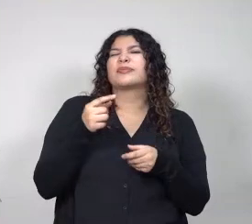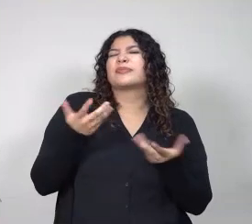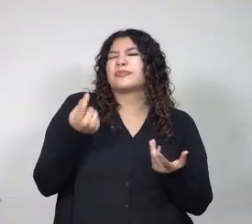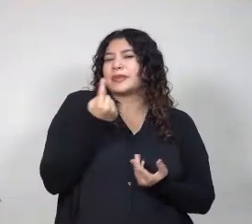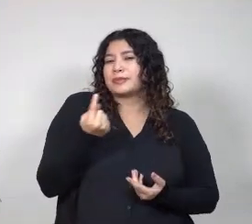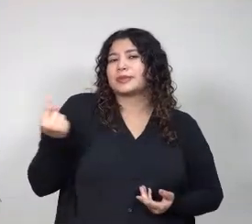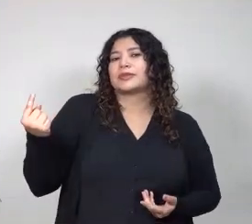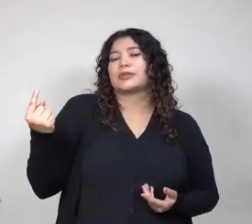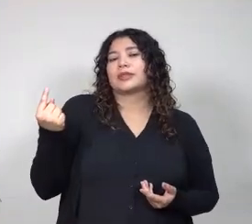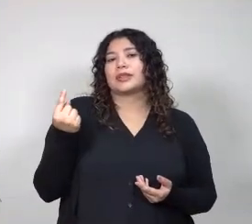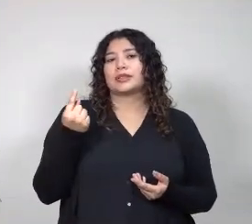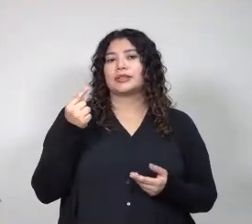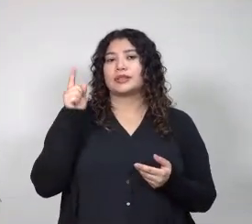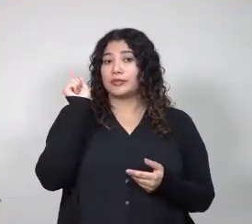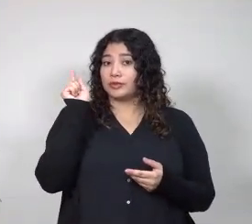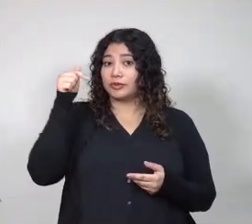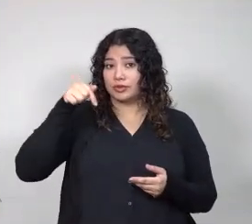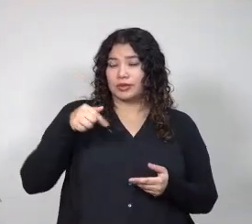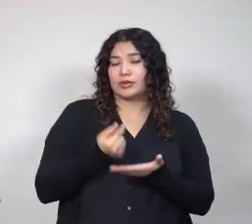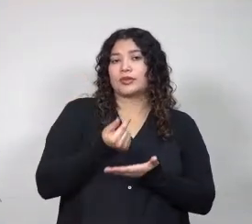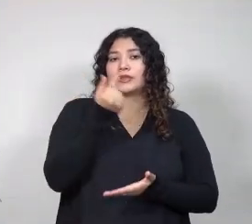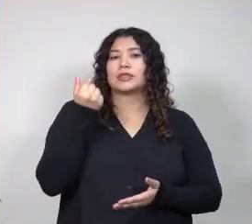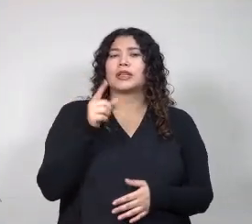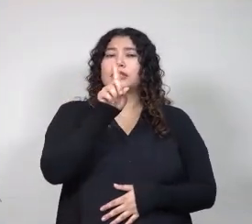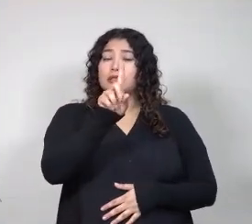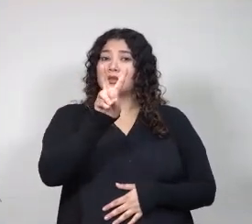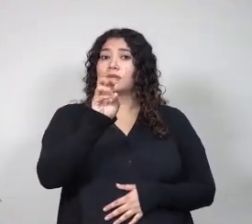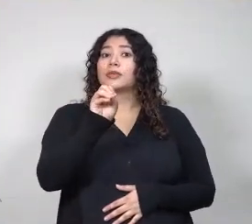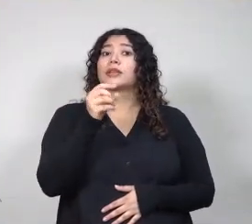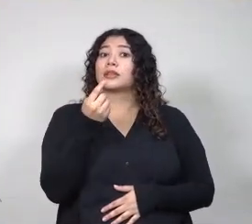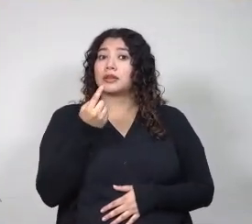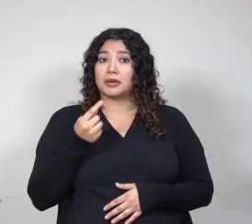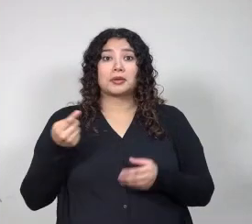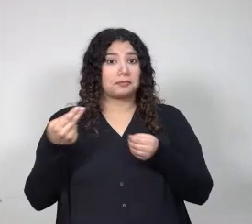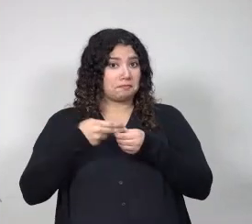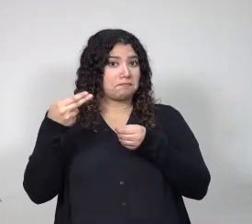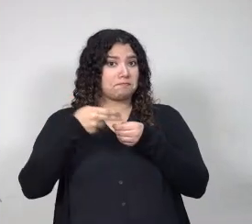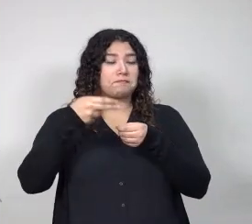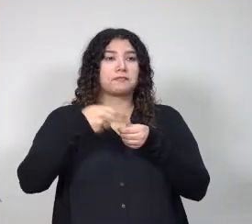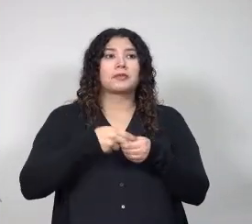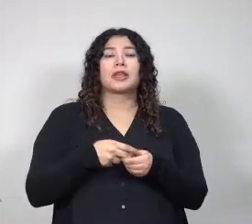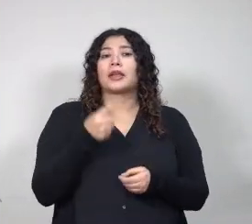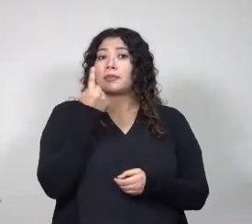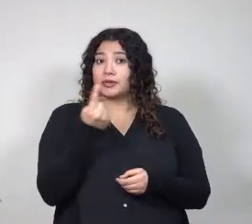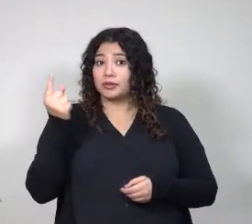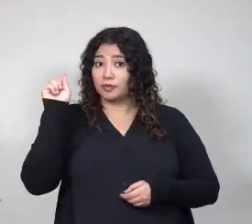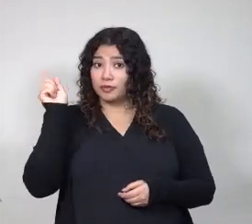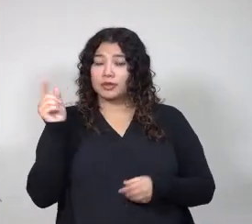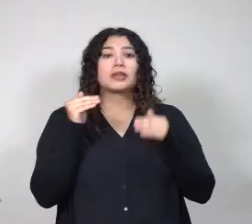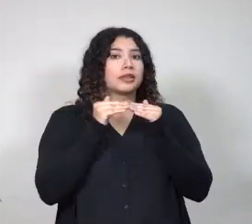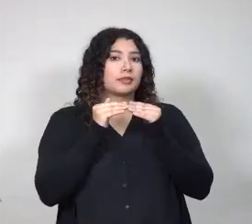la universidad. Hubo una participación de 120 personas inscritas, entre ellos personal académico y